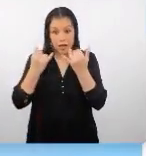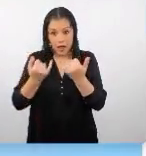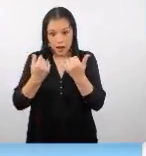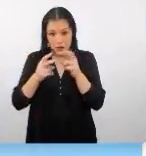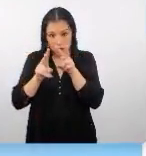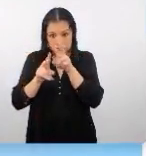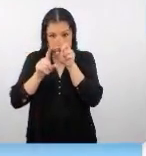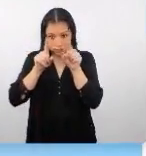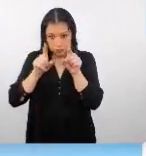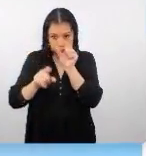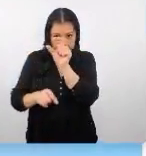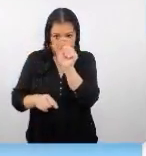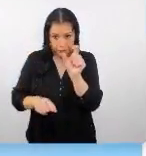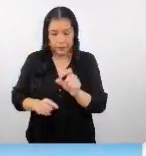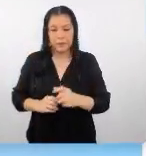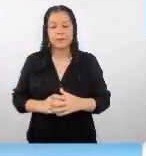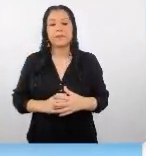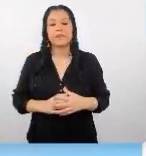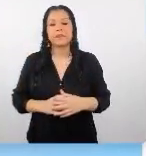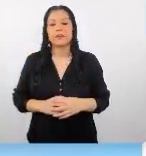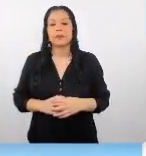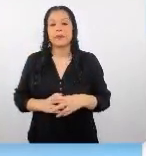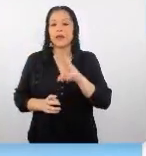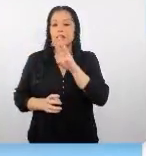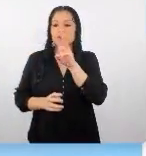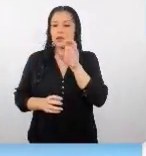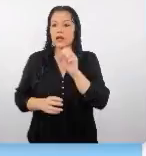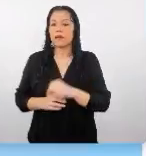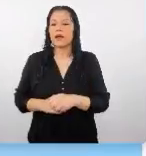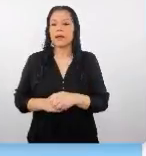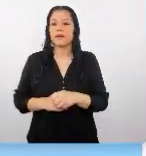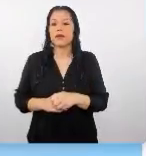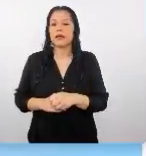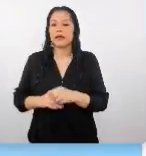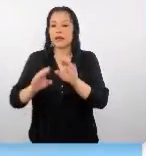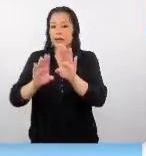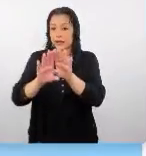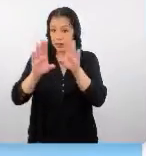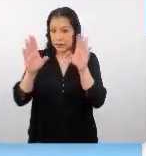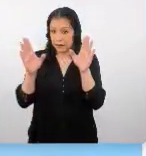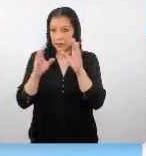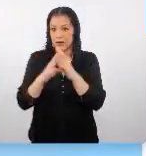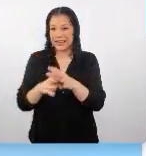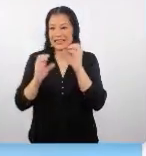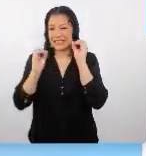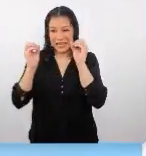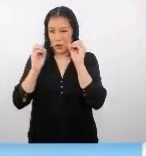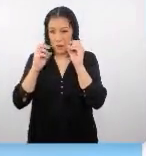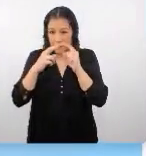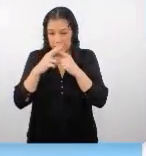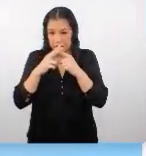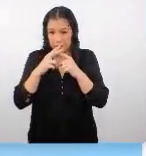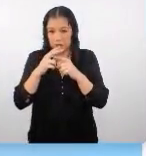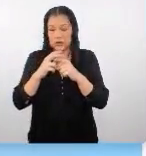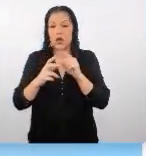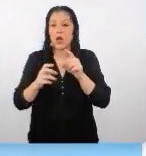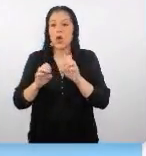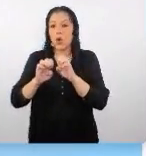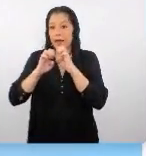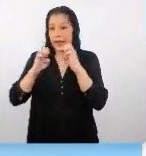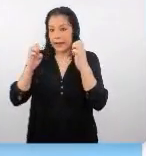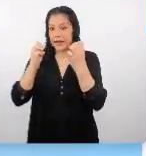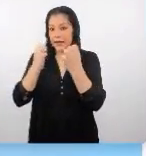pantalla. Es una website que se creó desde cero con un equipo